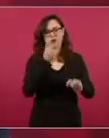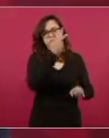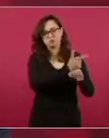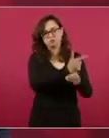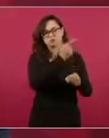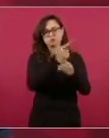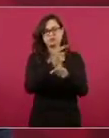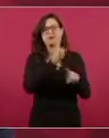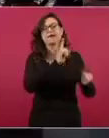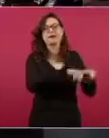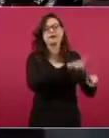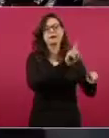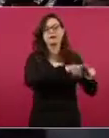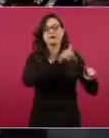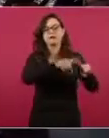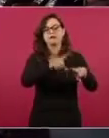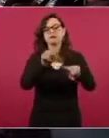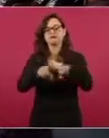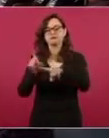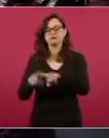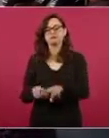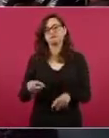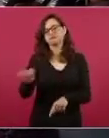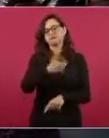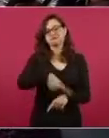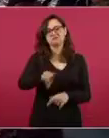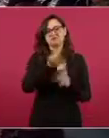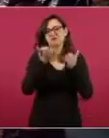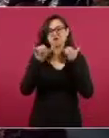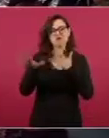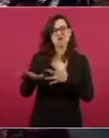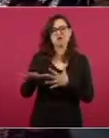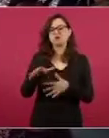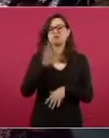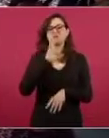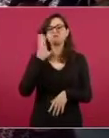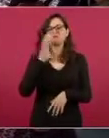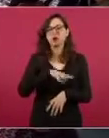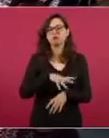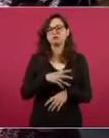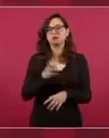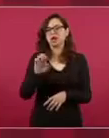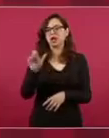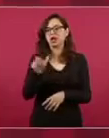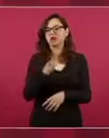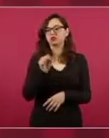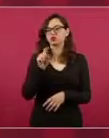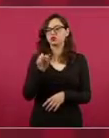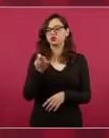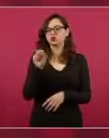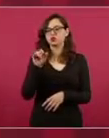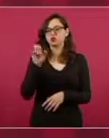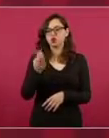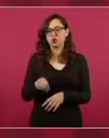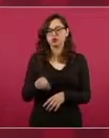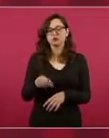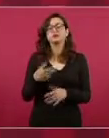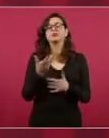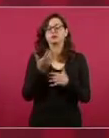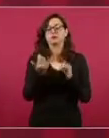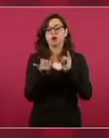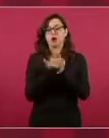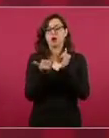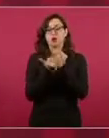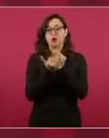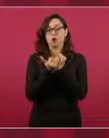redes de vínculos de estos defraudadores y extorsionadores y comentar que paralelamente se han emprendido